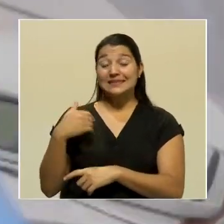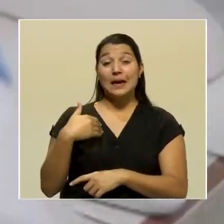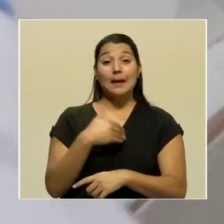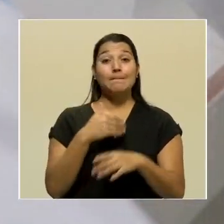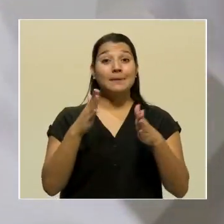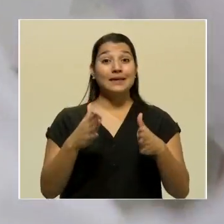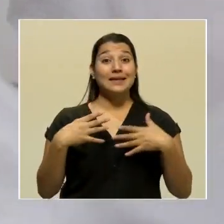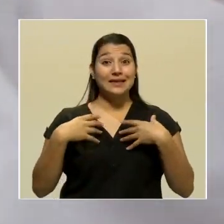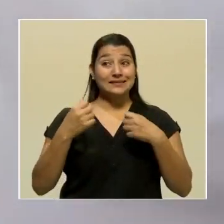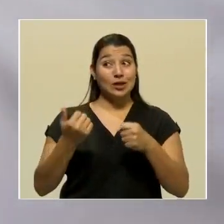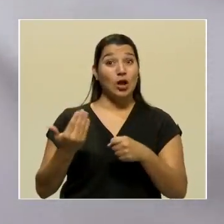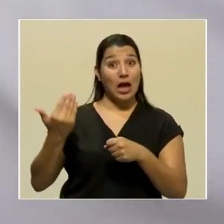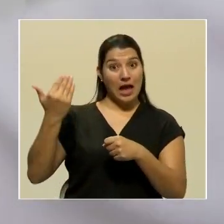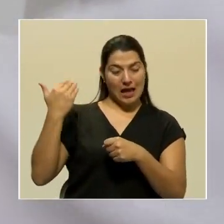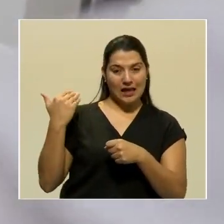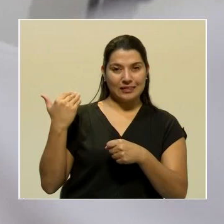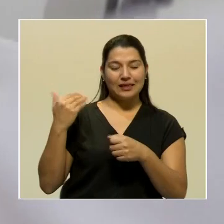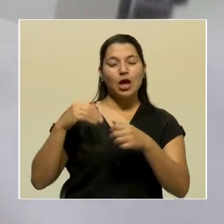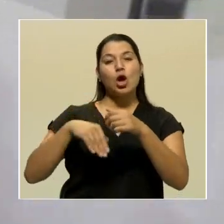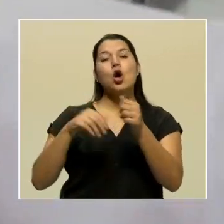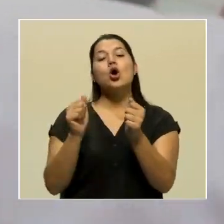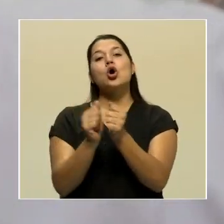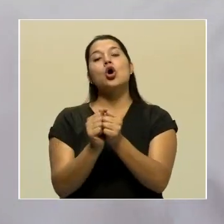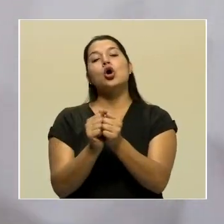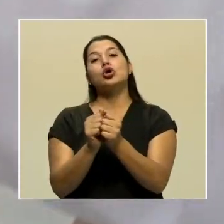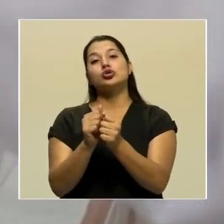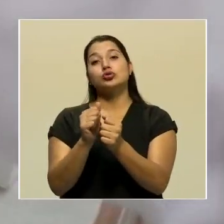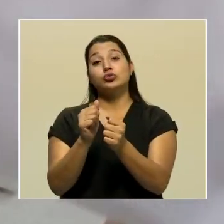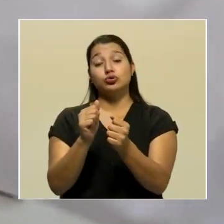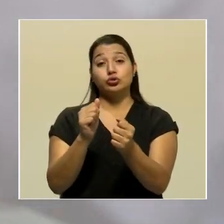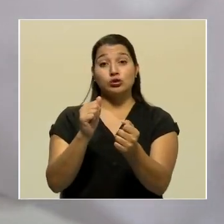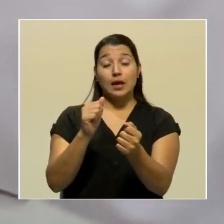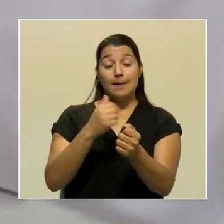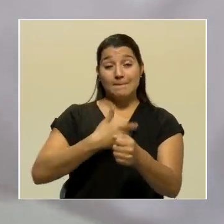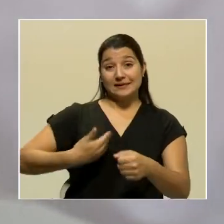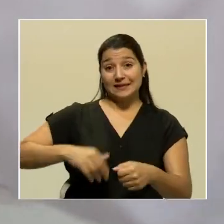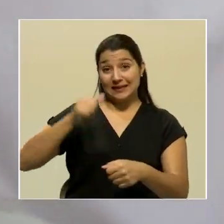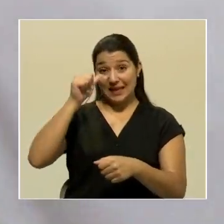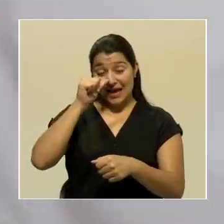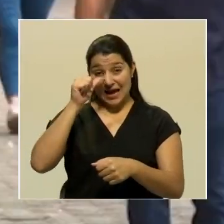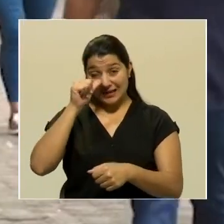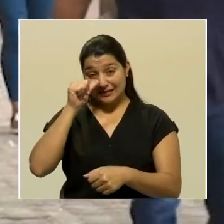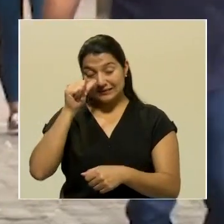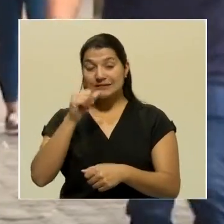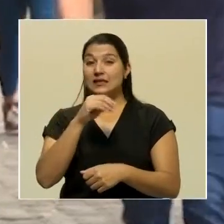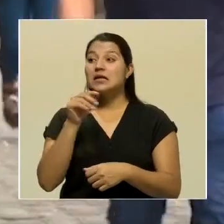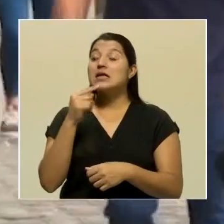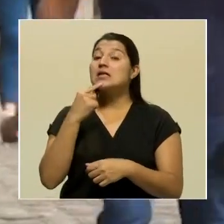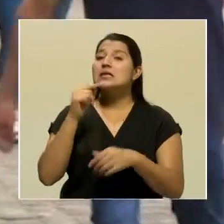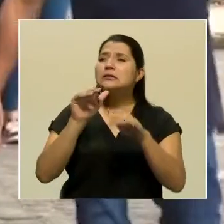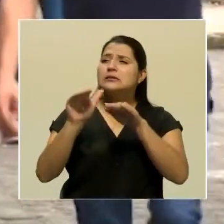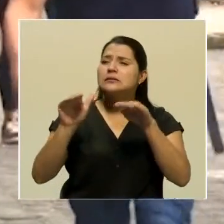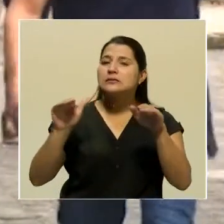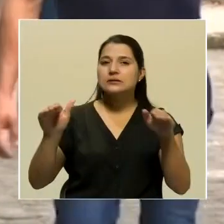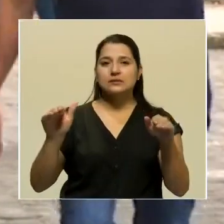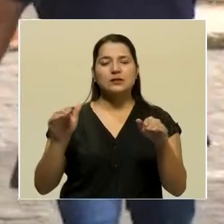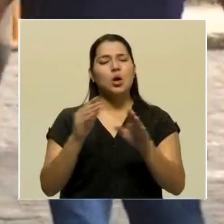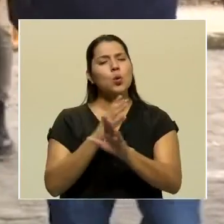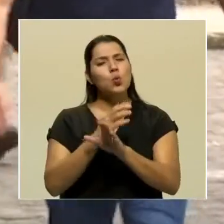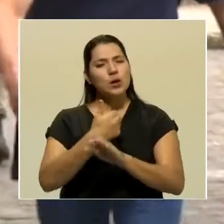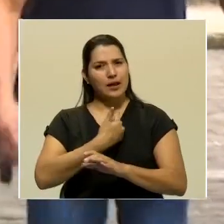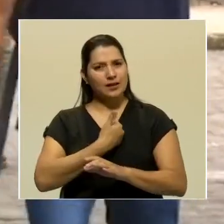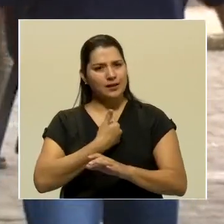Administración Área Sánchez, calificó como buena la respuesta de Costa Rica ante la pandemia e hizo un llamado a la población de